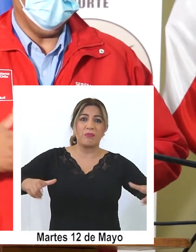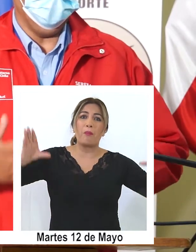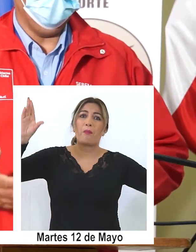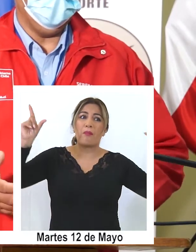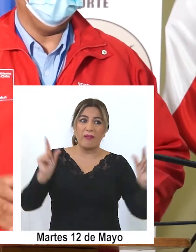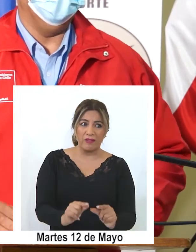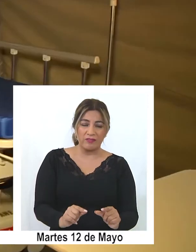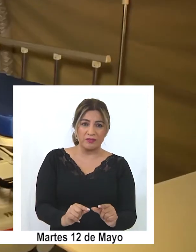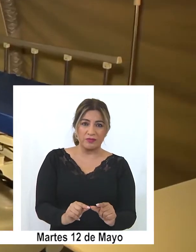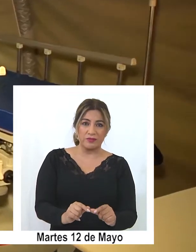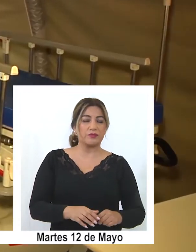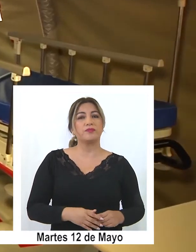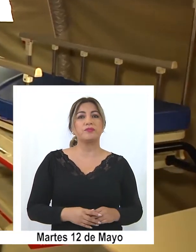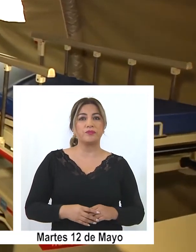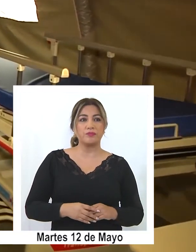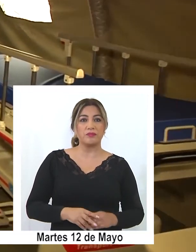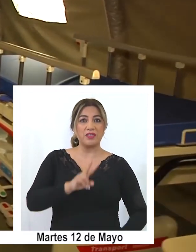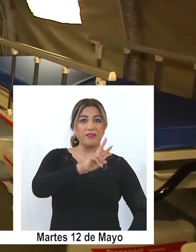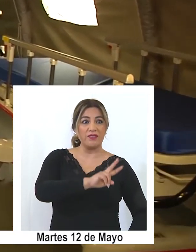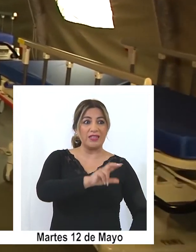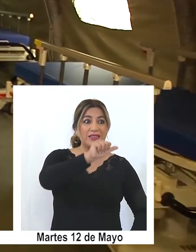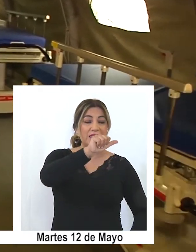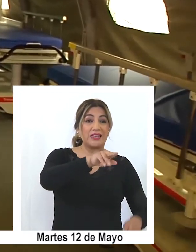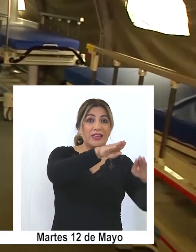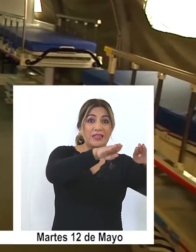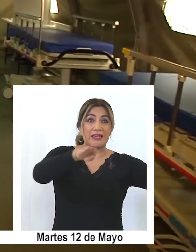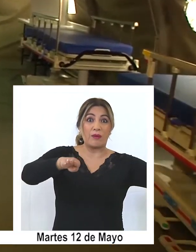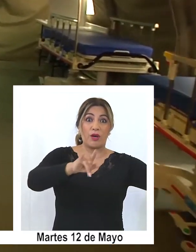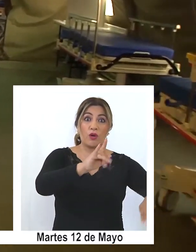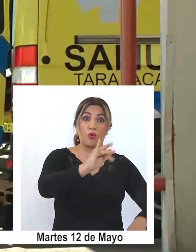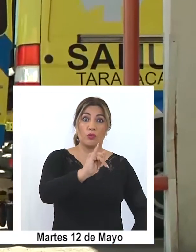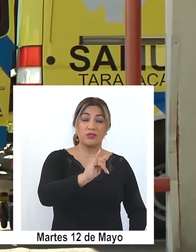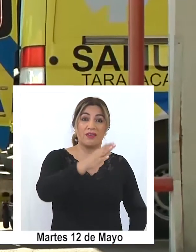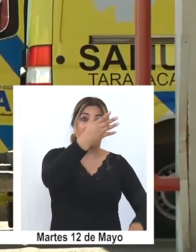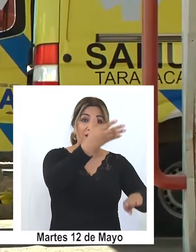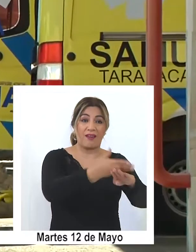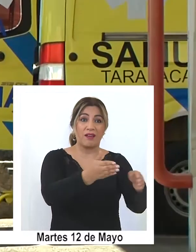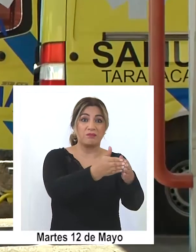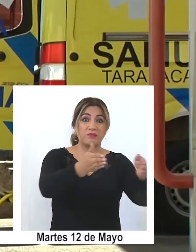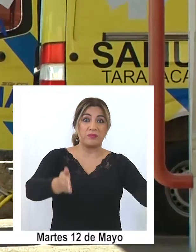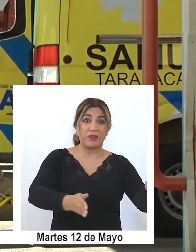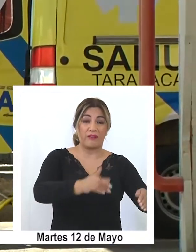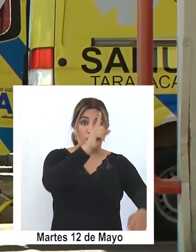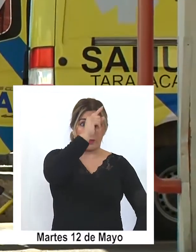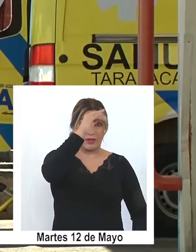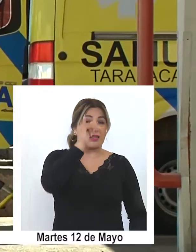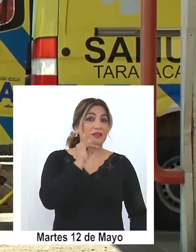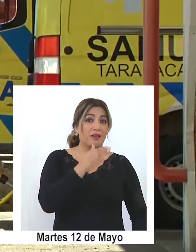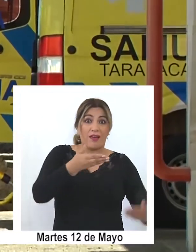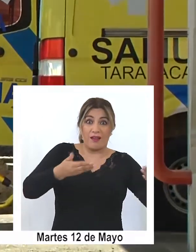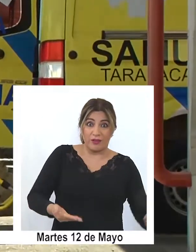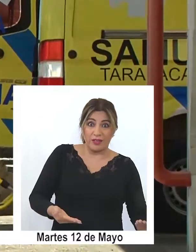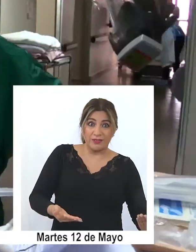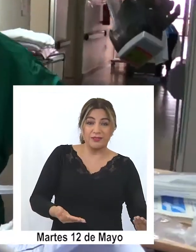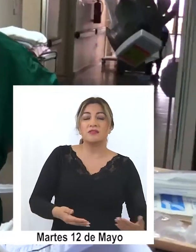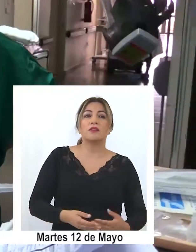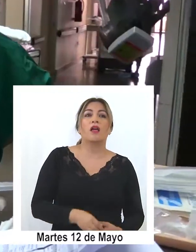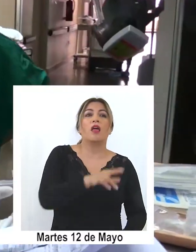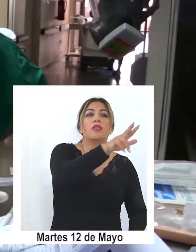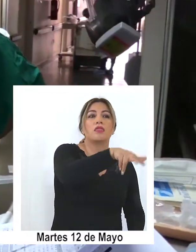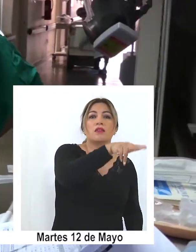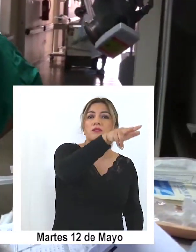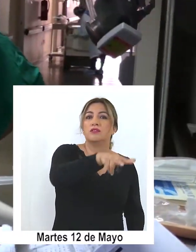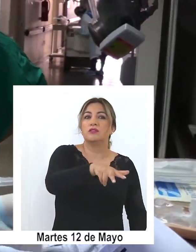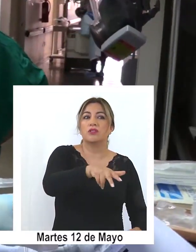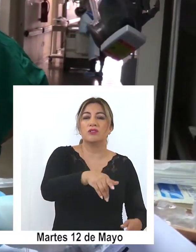ya en estos momentos. De las 26 camas de UCI habilitadas en el Hospital Regional actualmente, 18